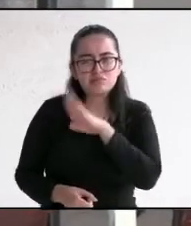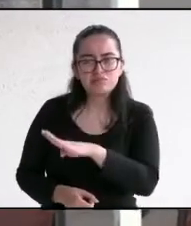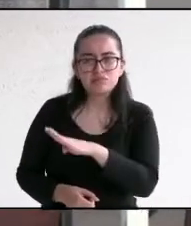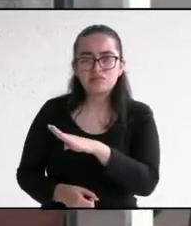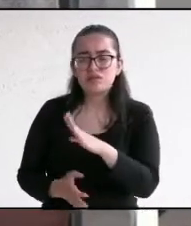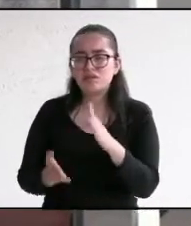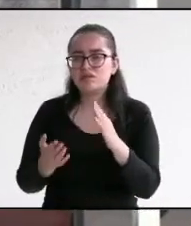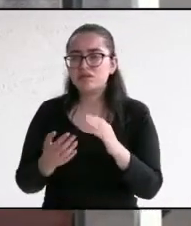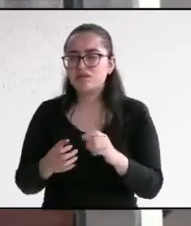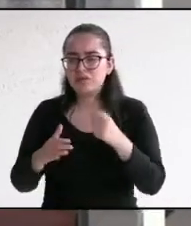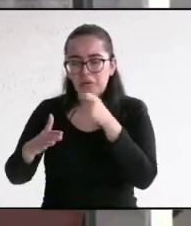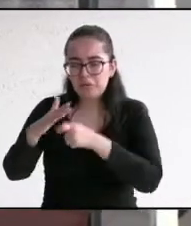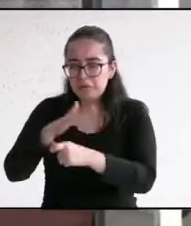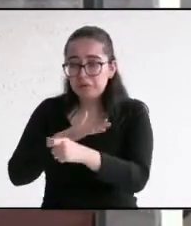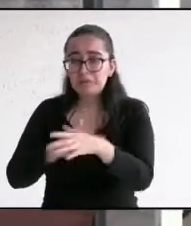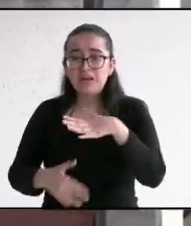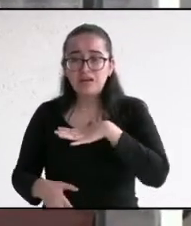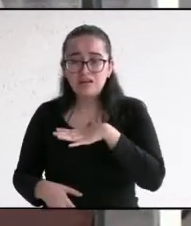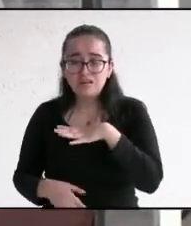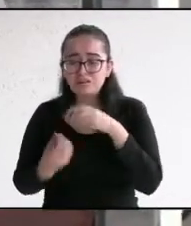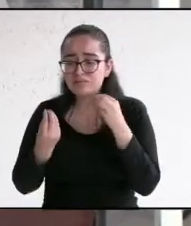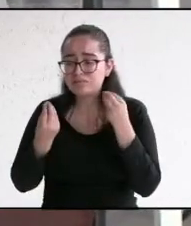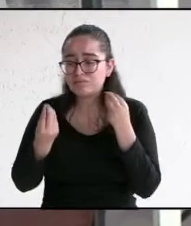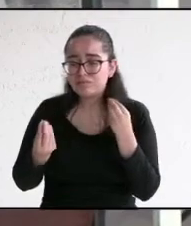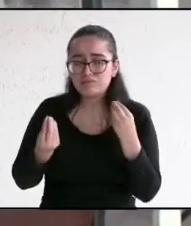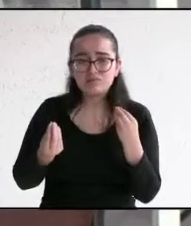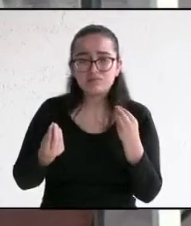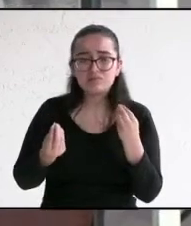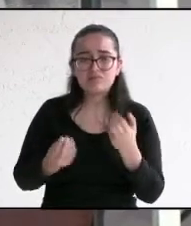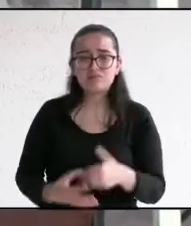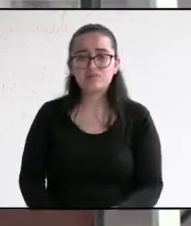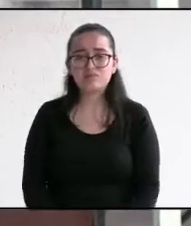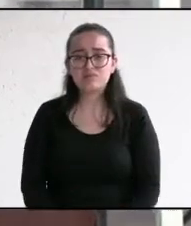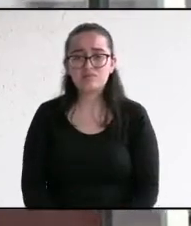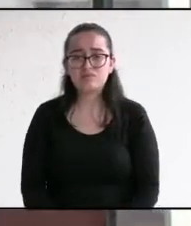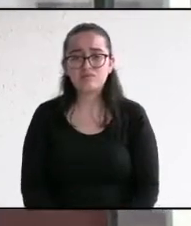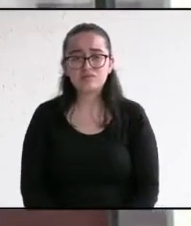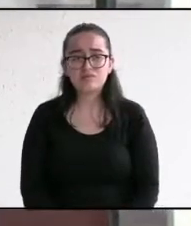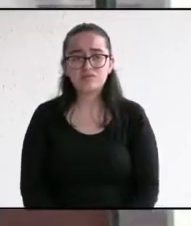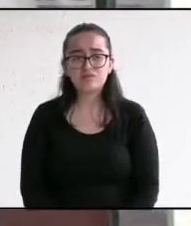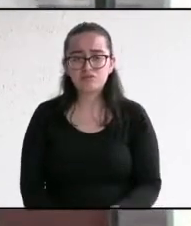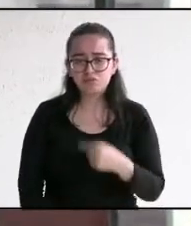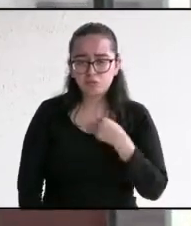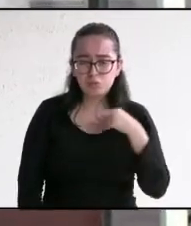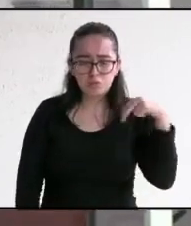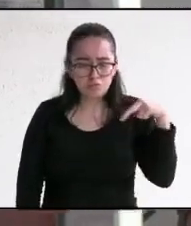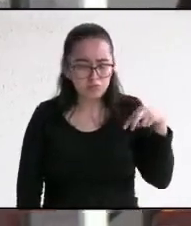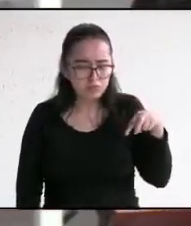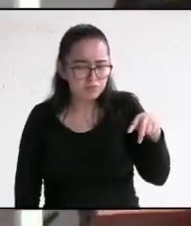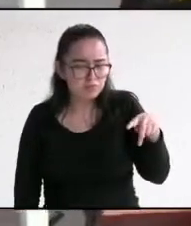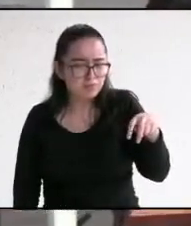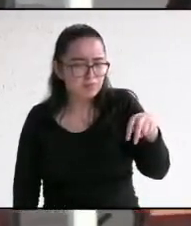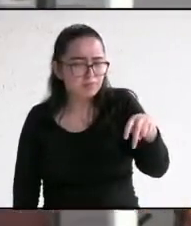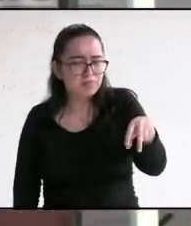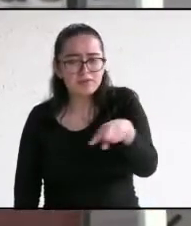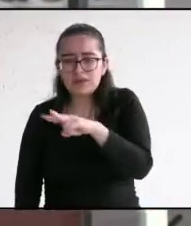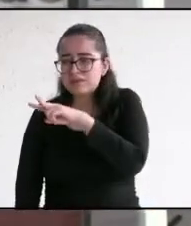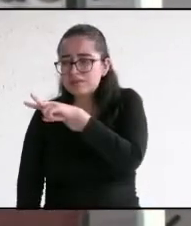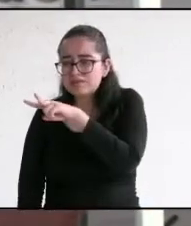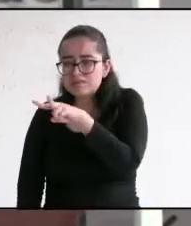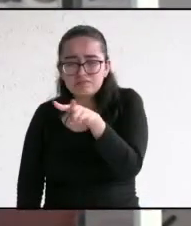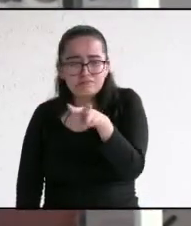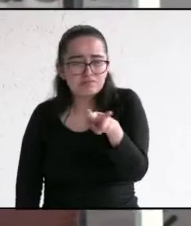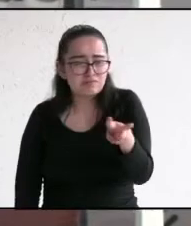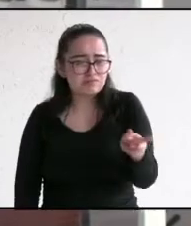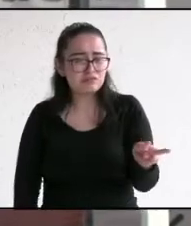políticos corruptos que ha generado un clima de inestabilidad en nuestro municipio. He recorrido por años las comunidades, sé lo que pasa en cada